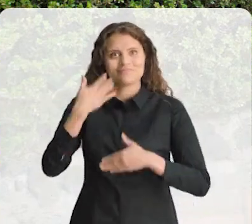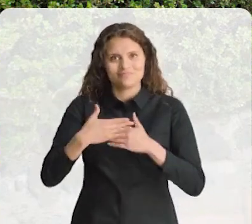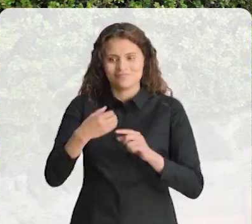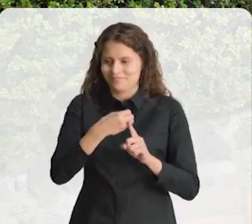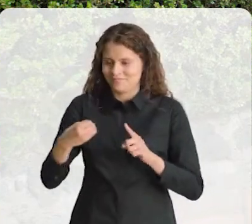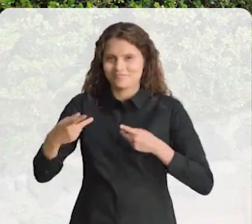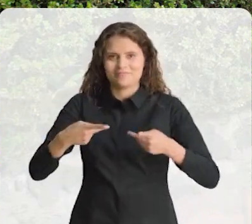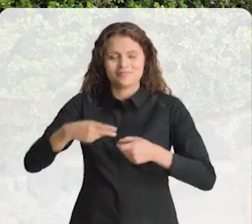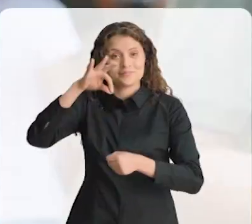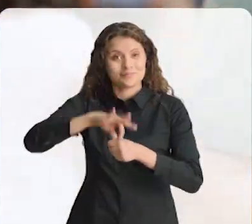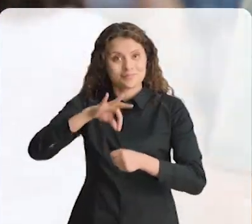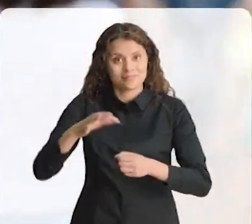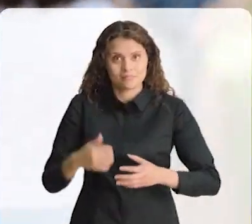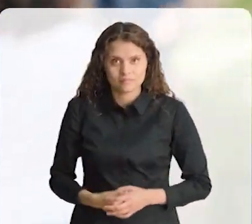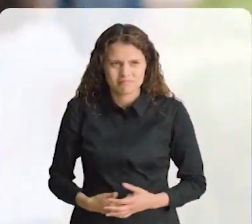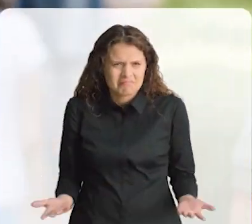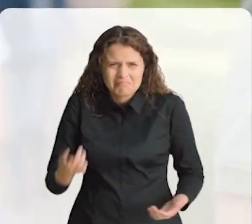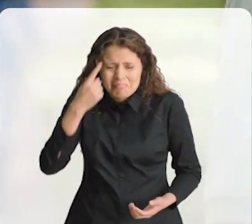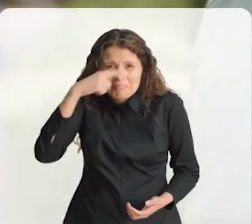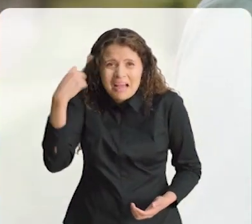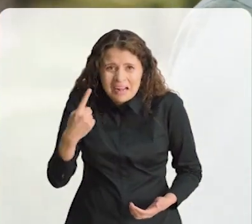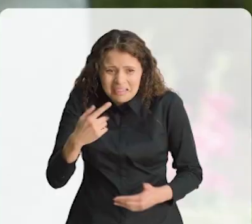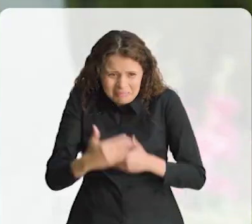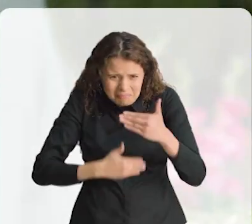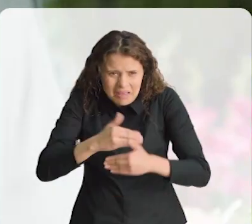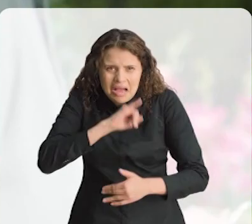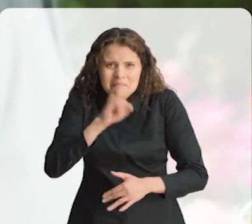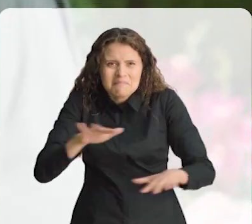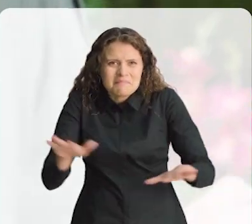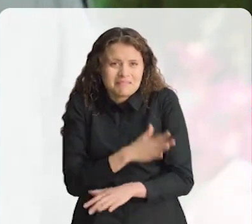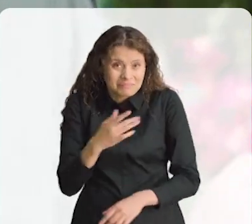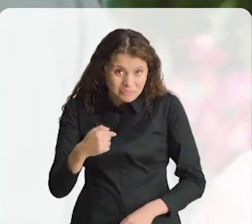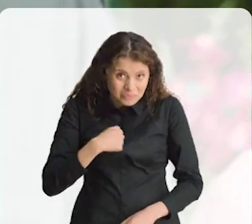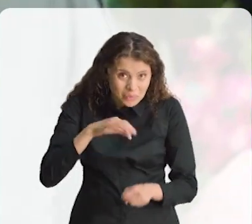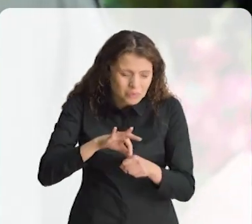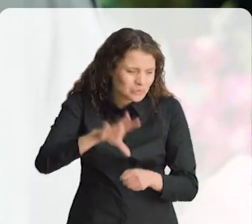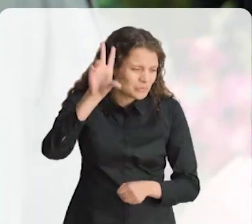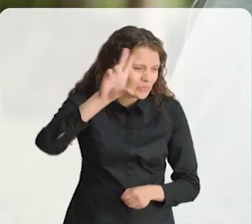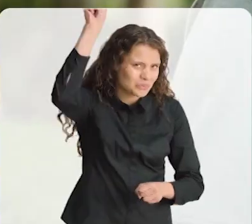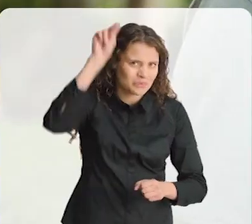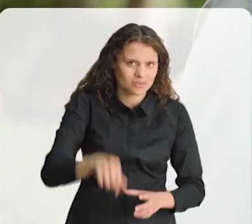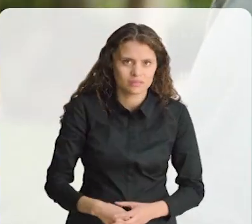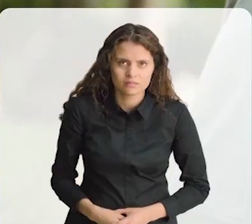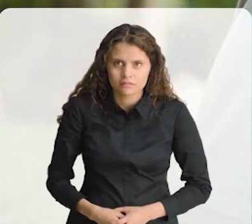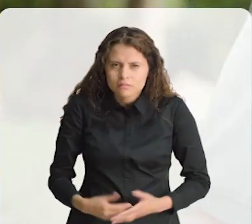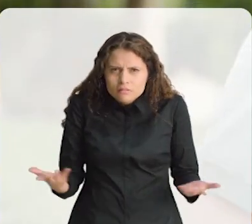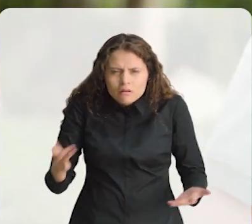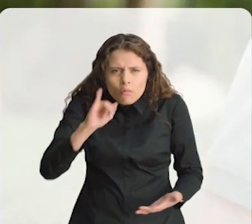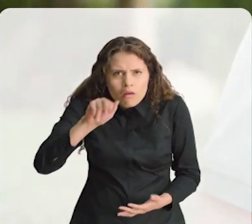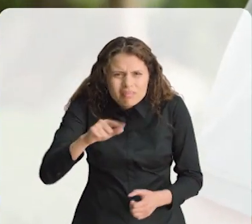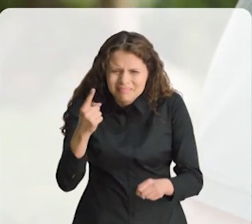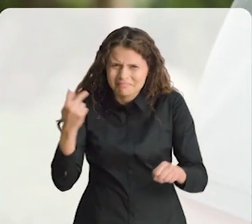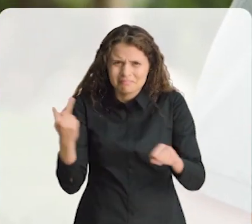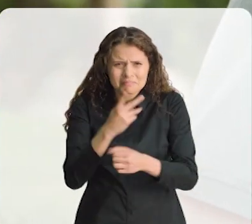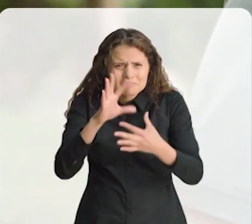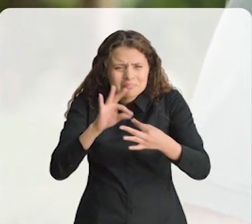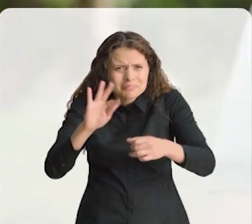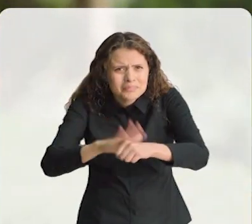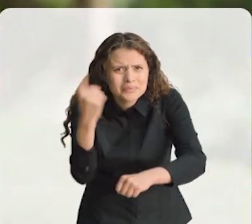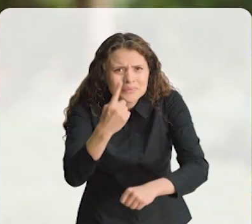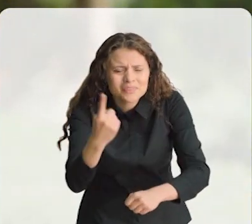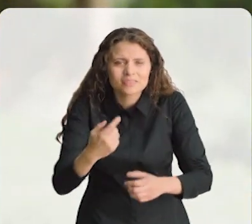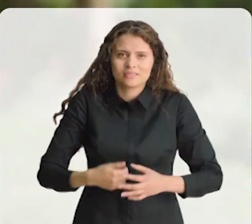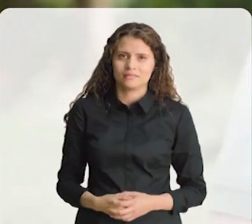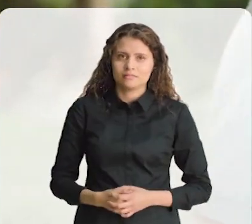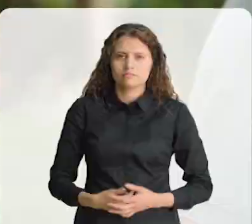Buenos días. Vecina, buenos días. ¿Qué anda haciendo? Organizando todo para las elecciones, vecina. ¿Para qué, vecina? Nada cambia. No vale la